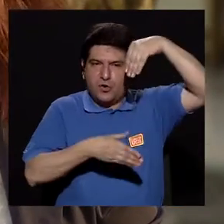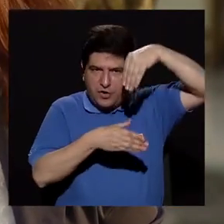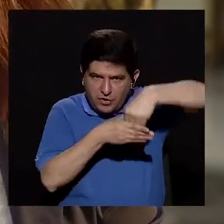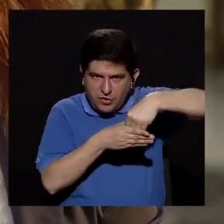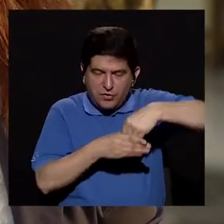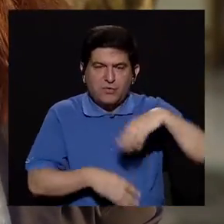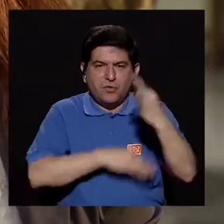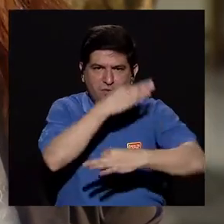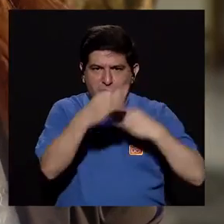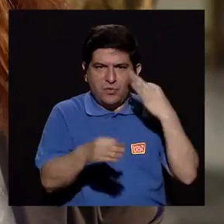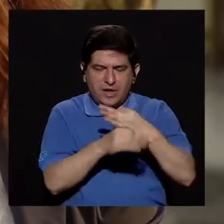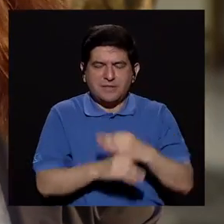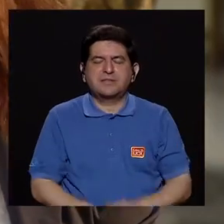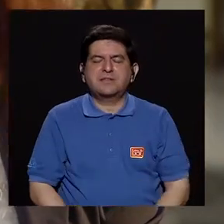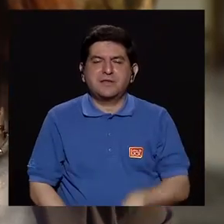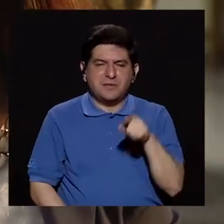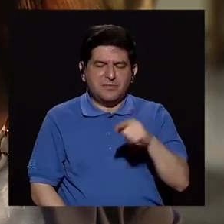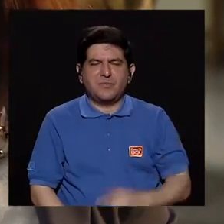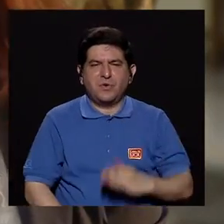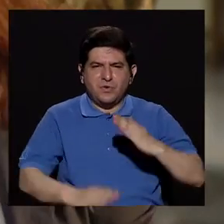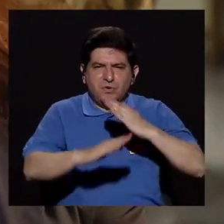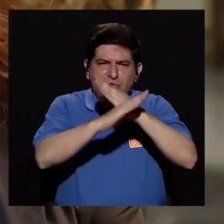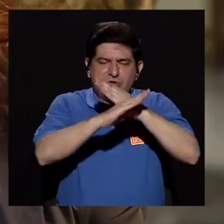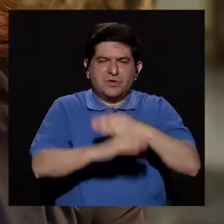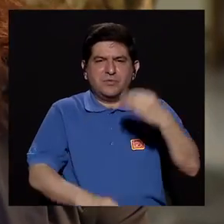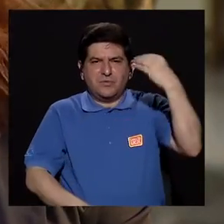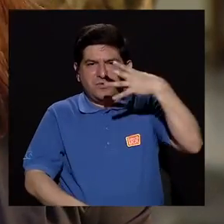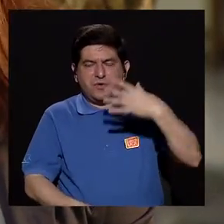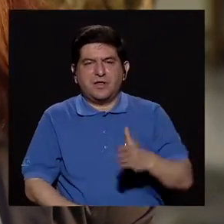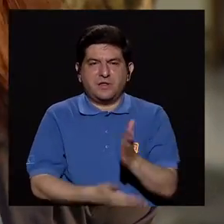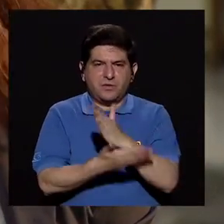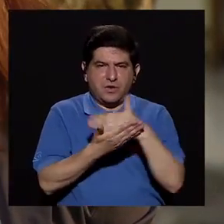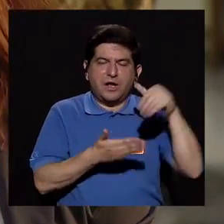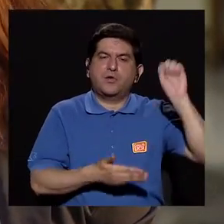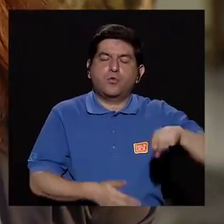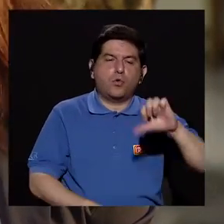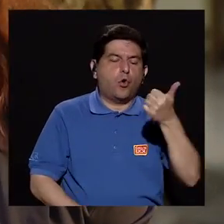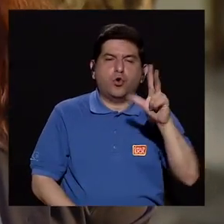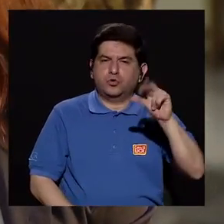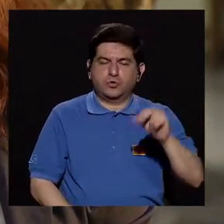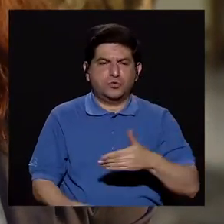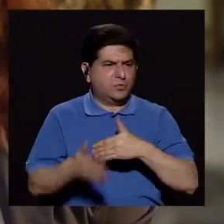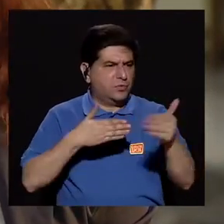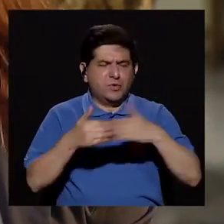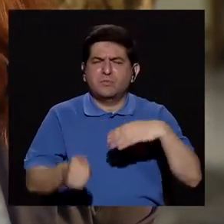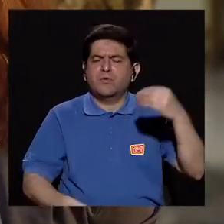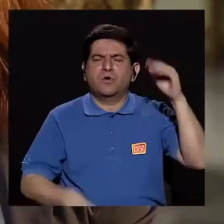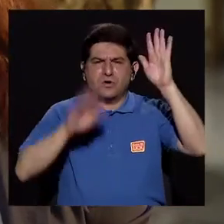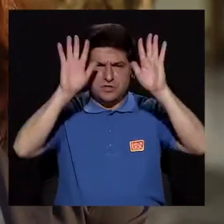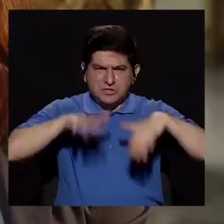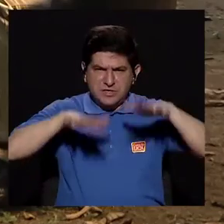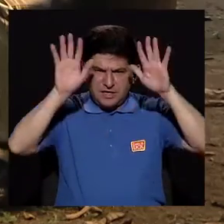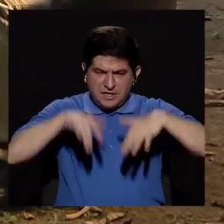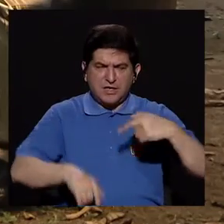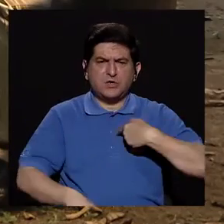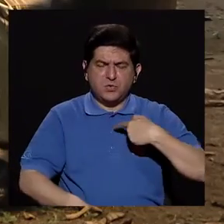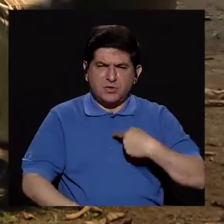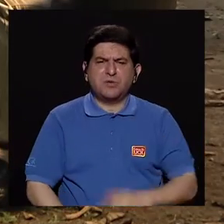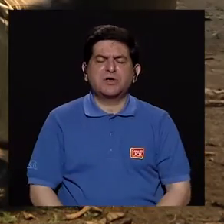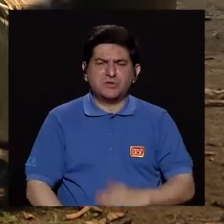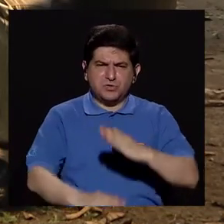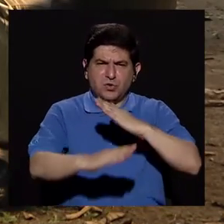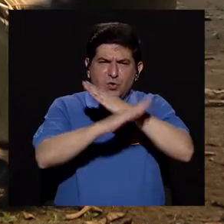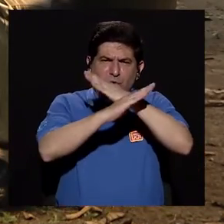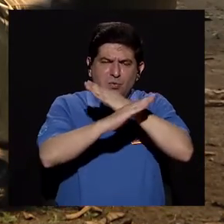incorporado este tipo de bloqueador, algunos sí, otros no. ¿Siempre es conveniente, doctora, que aunque llueva y esté oscuro, yo siempre ande